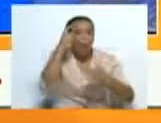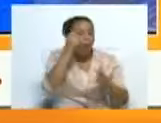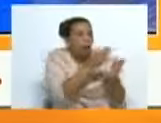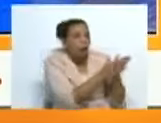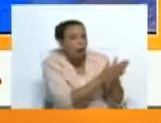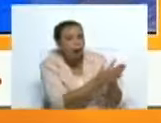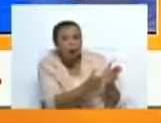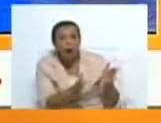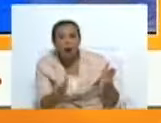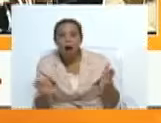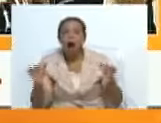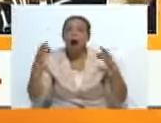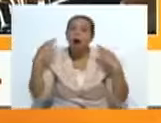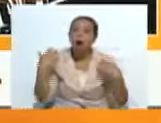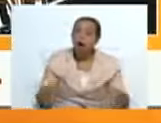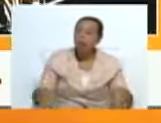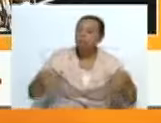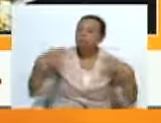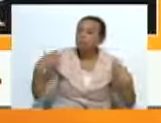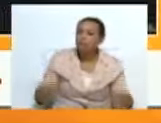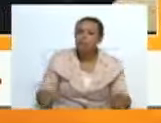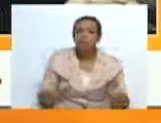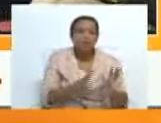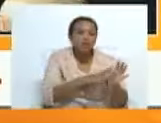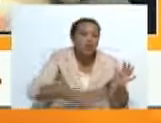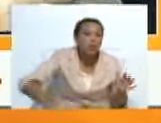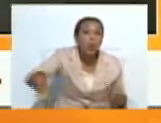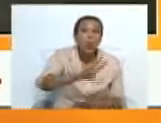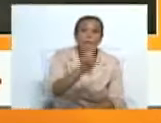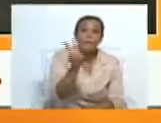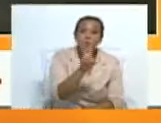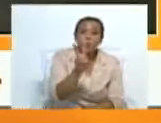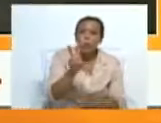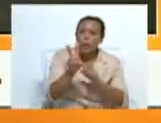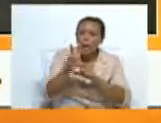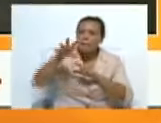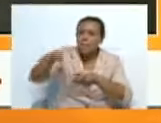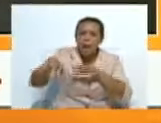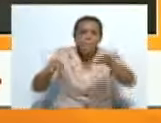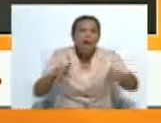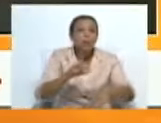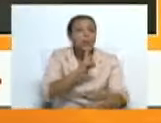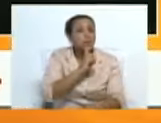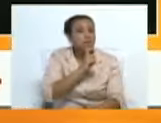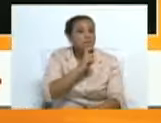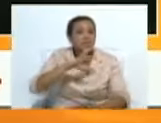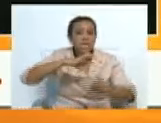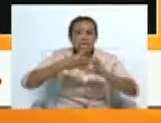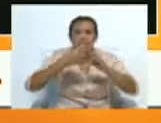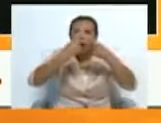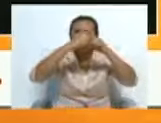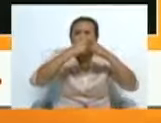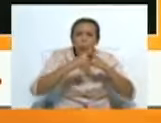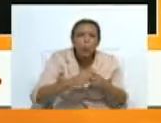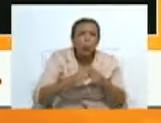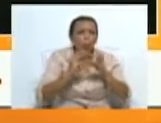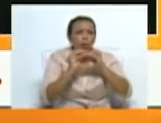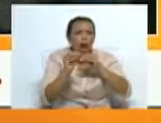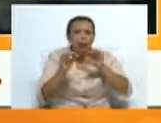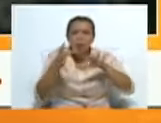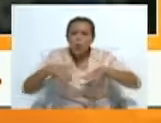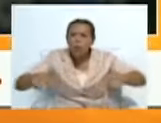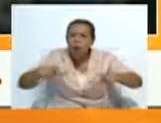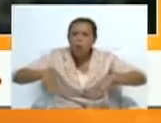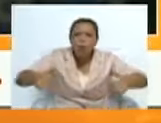grande, que se desarrolla en todo el país, entonces es muy difícil para la logística, para todo, pero